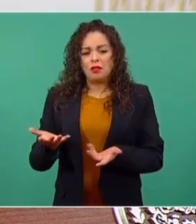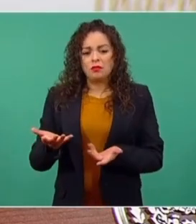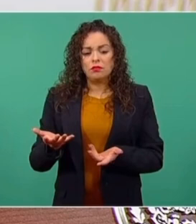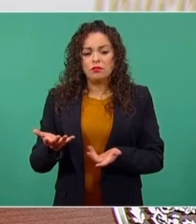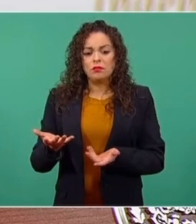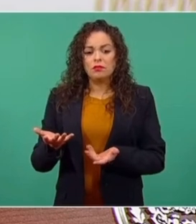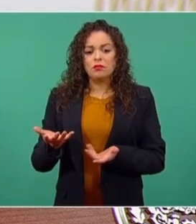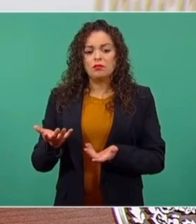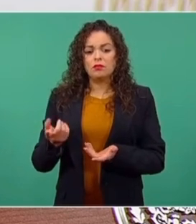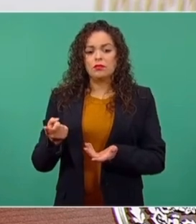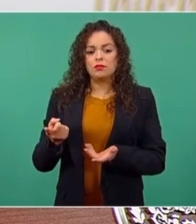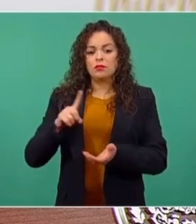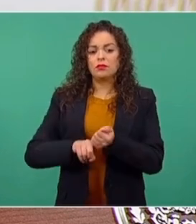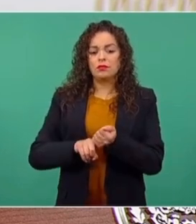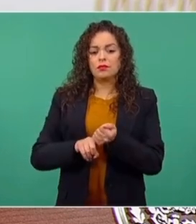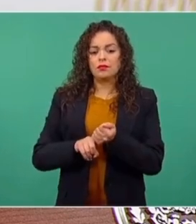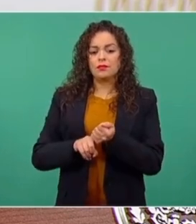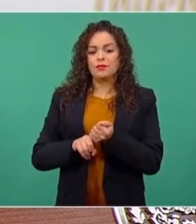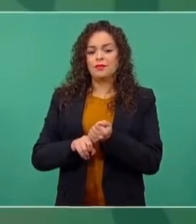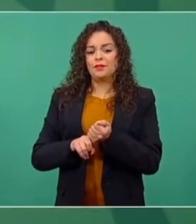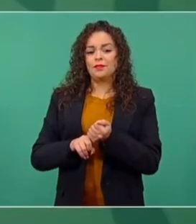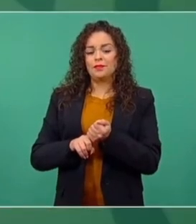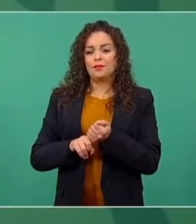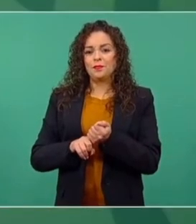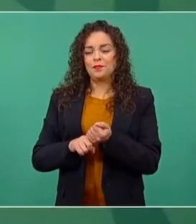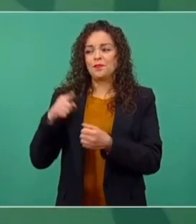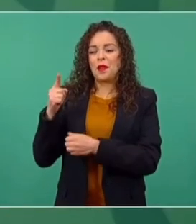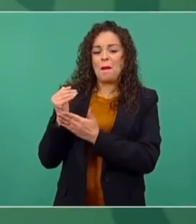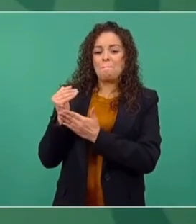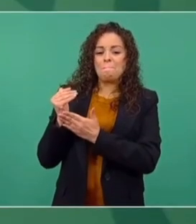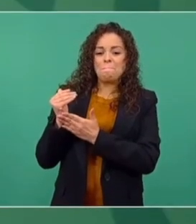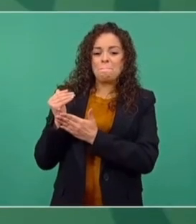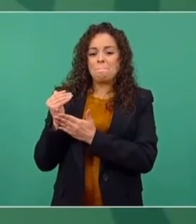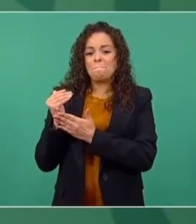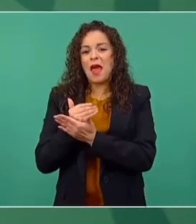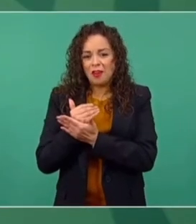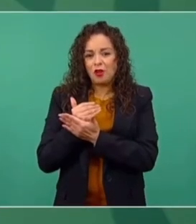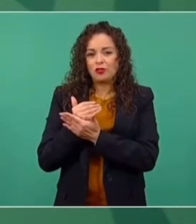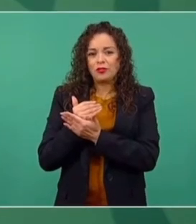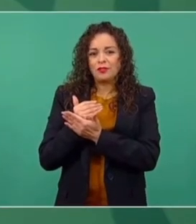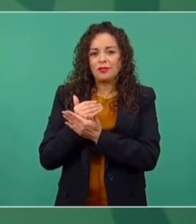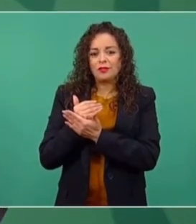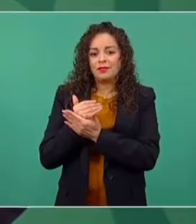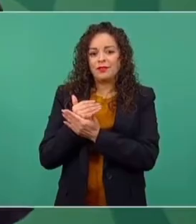menos cucharéen o que no cucharéen y que no le pongan levadura.